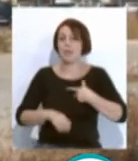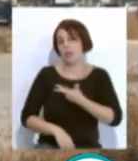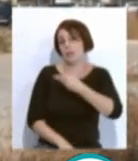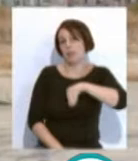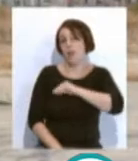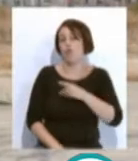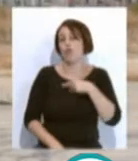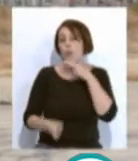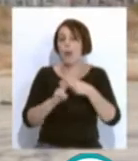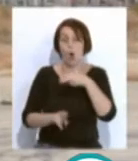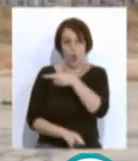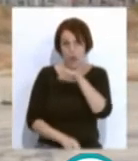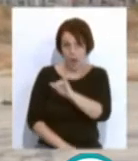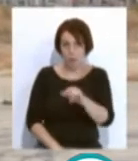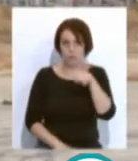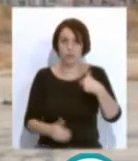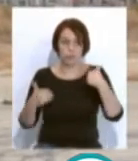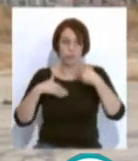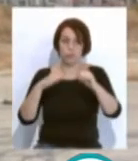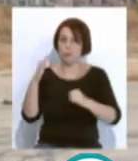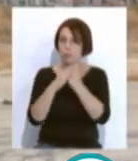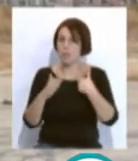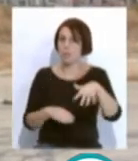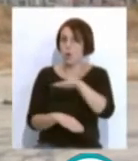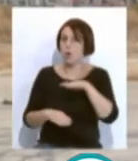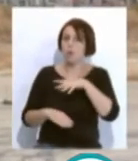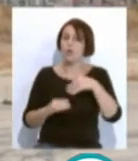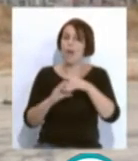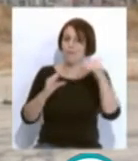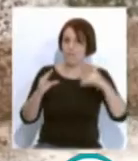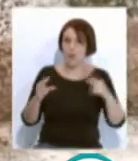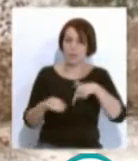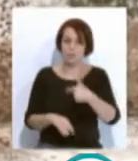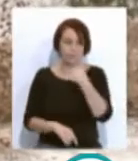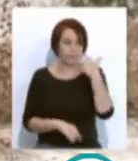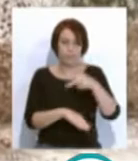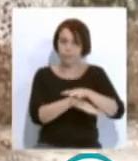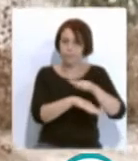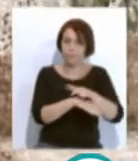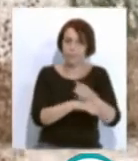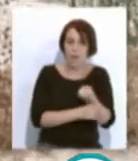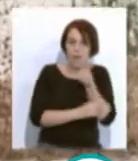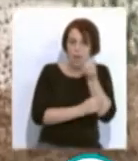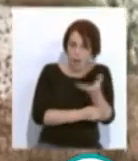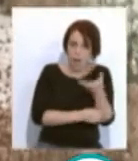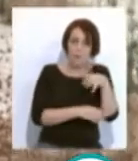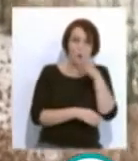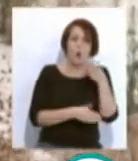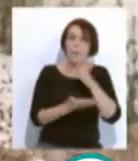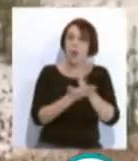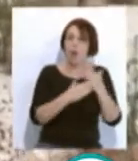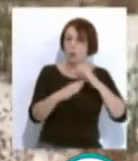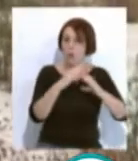Francisco González. El máximo responsable de la zona franca ha afeado a la delegada que sí se haya manifestado a través de los medios de